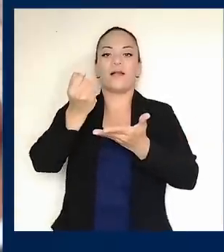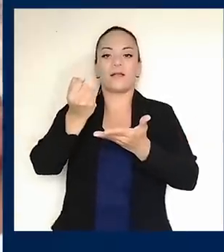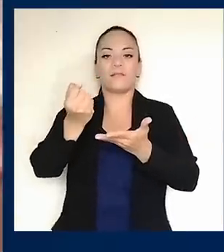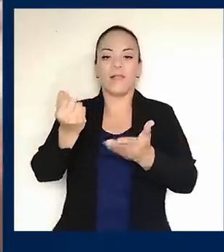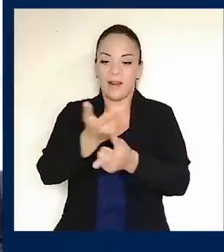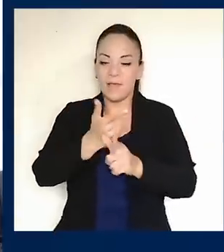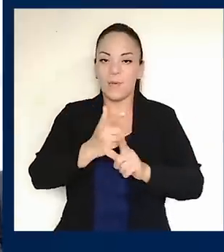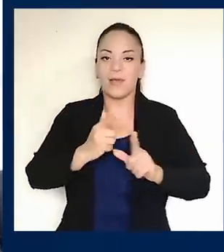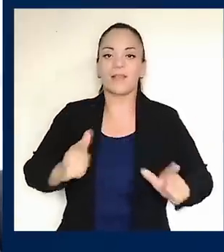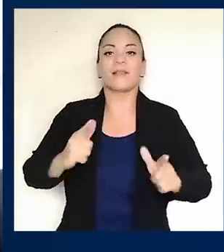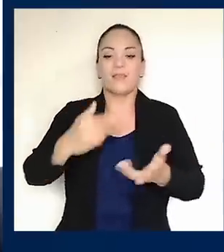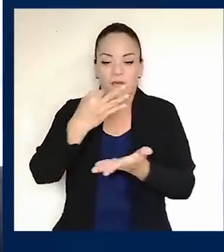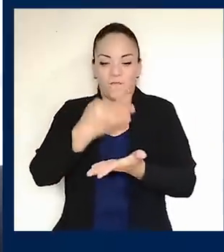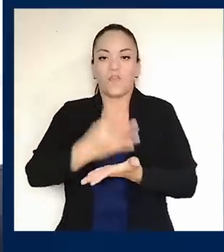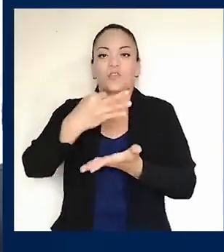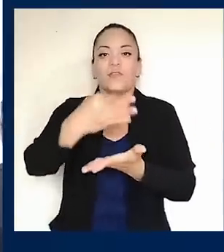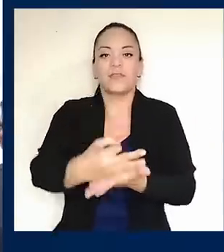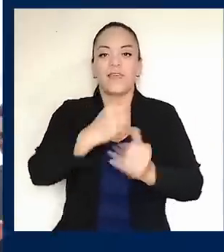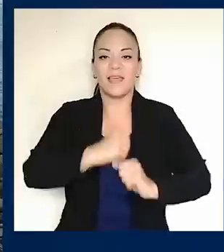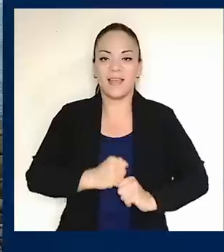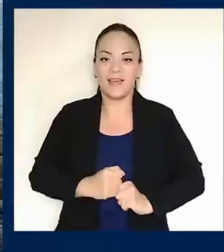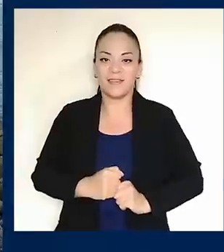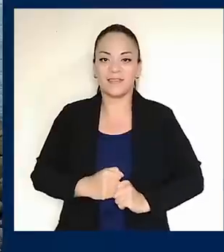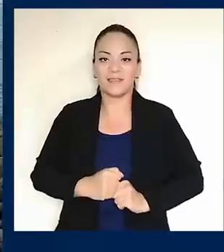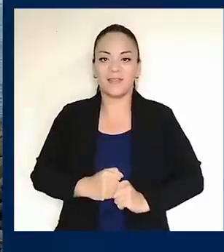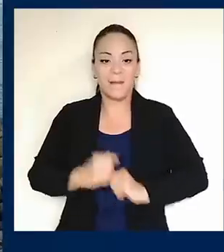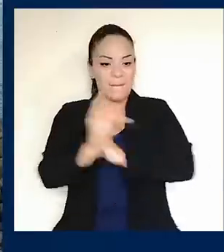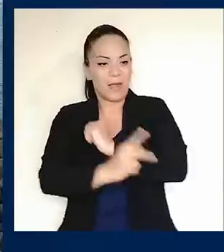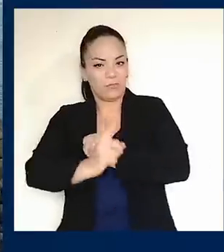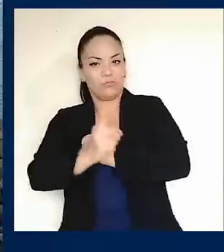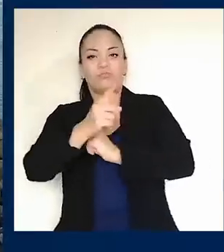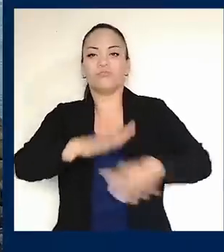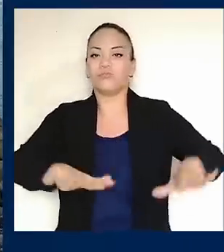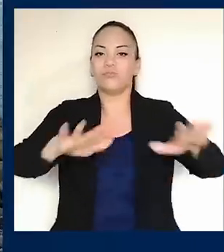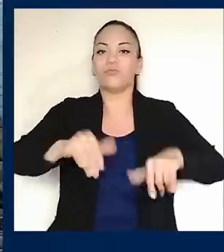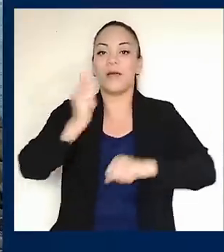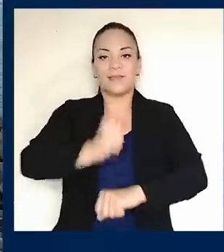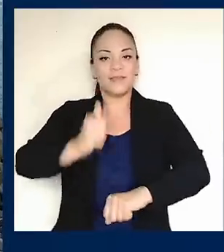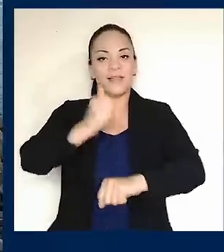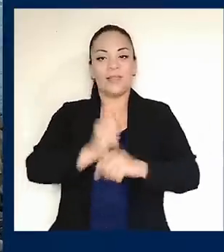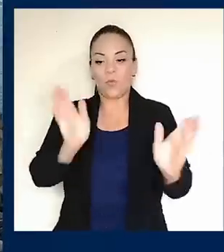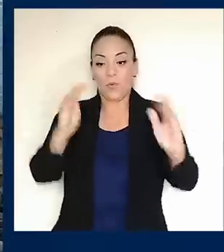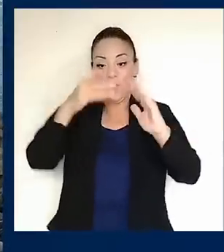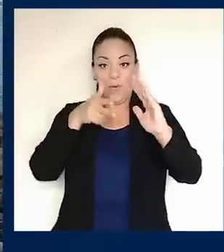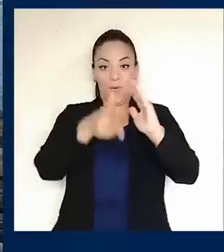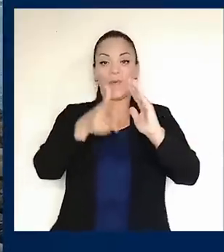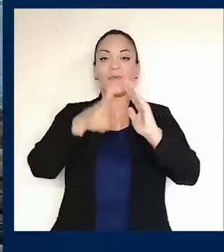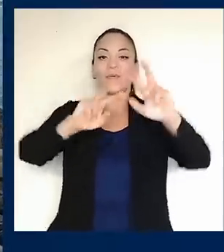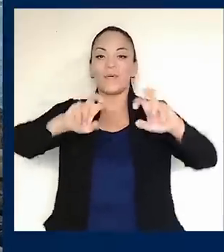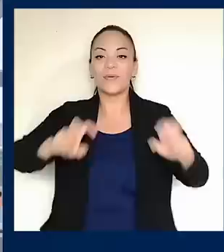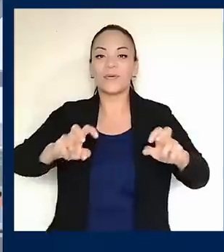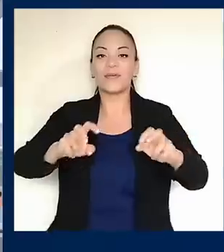en todas nuestras fronteras, con la instalación de escáneres y de los sistemas de